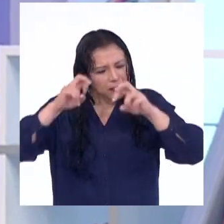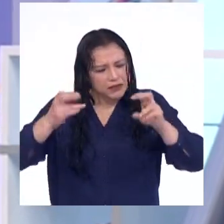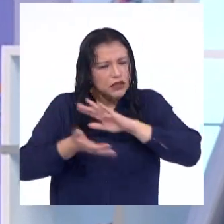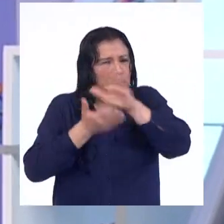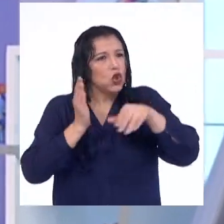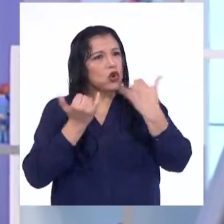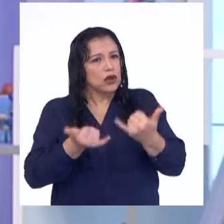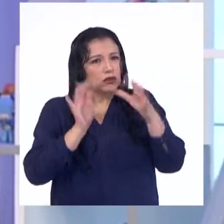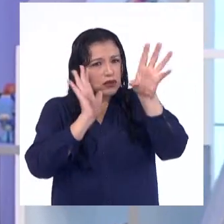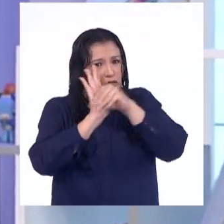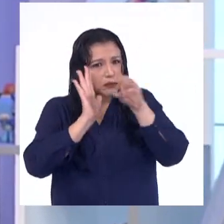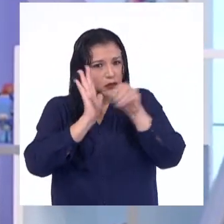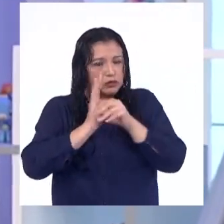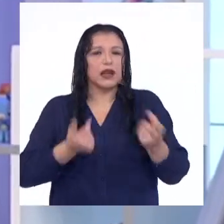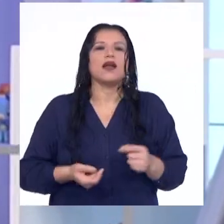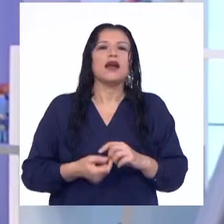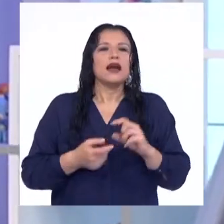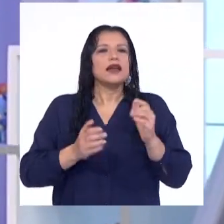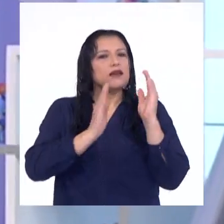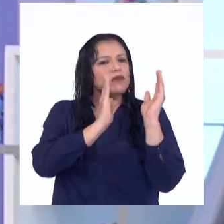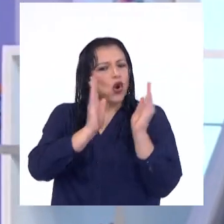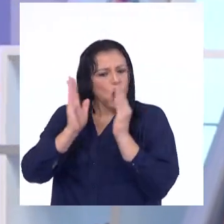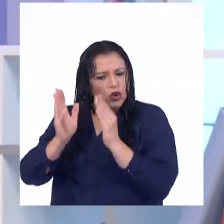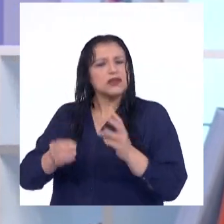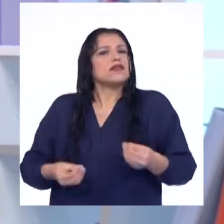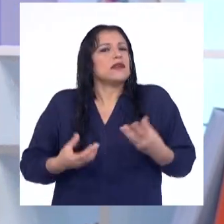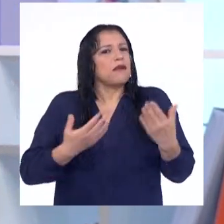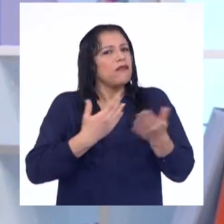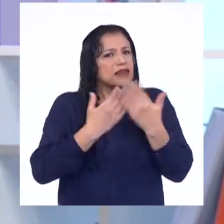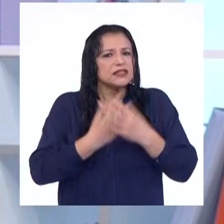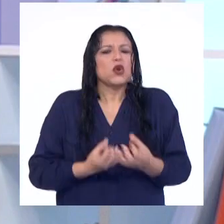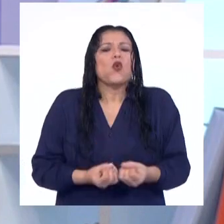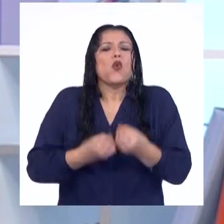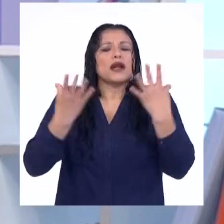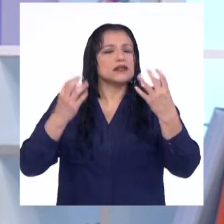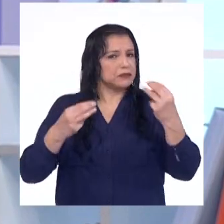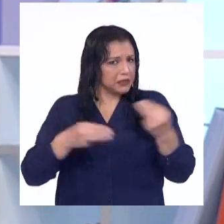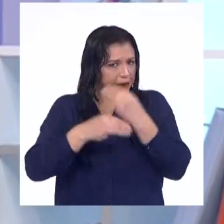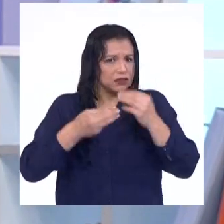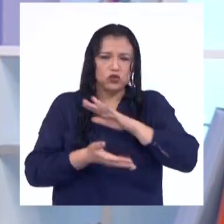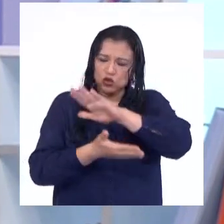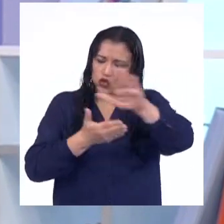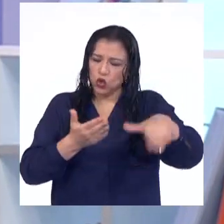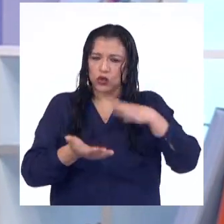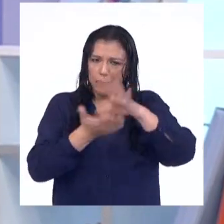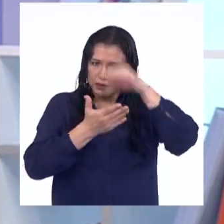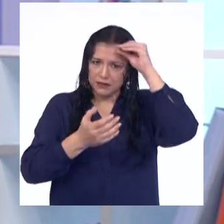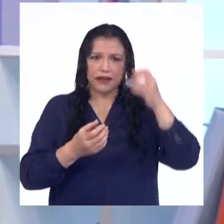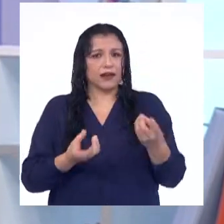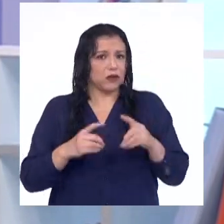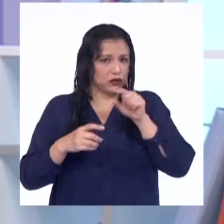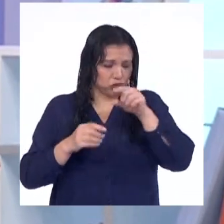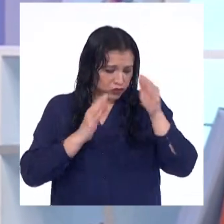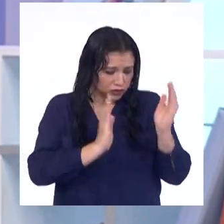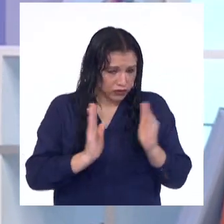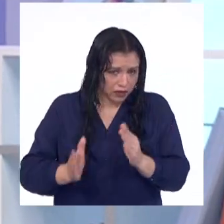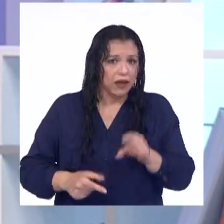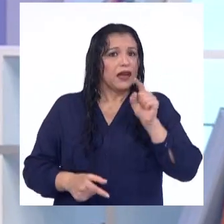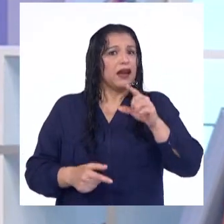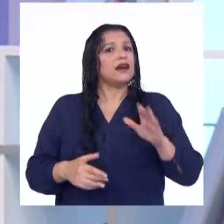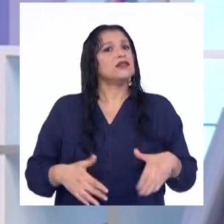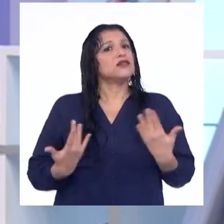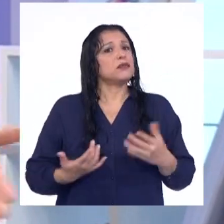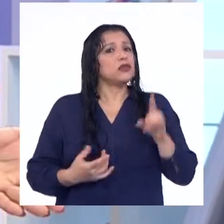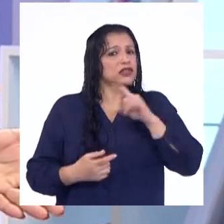apuntes. El orden además nos facilita no solo los cálculos matemáticos, sino todo nuestro aprendizaje. Esto vale no solo para